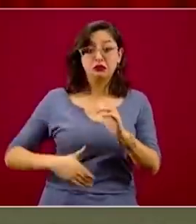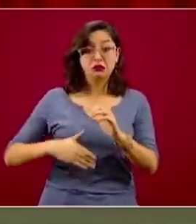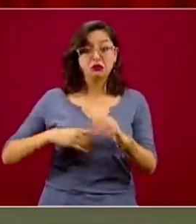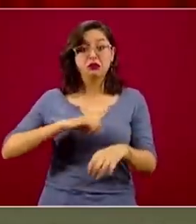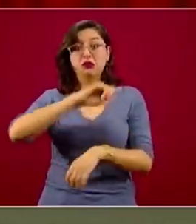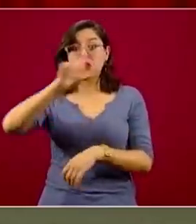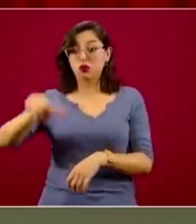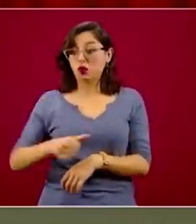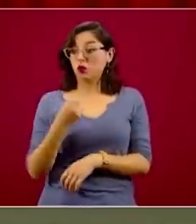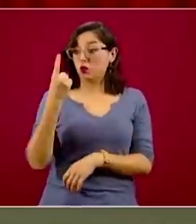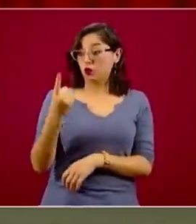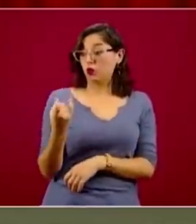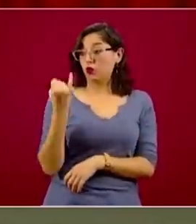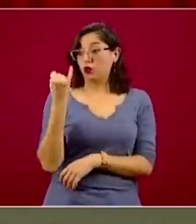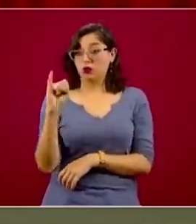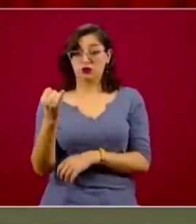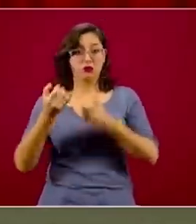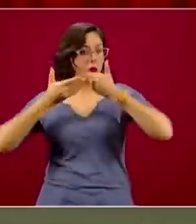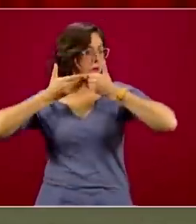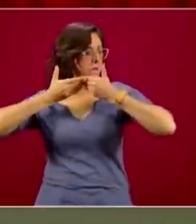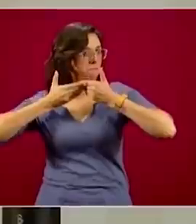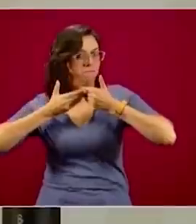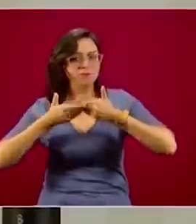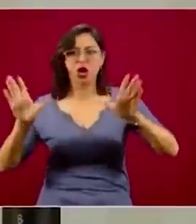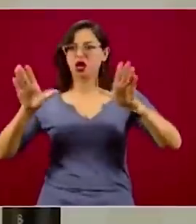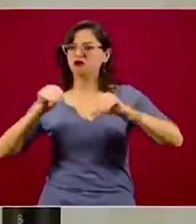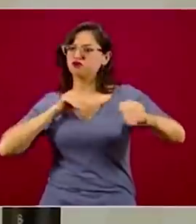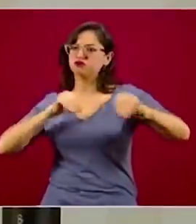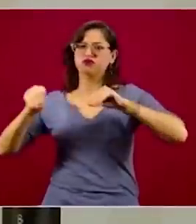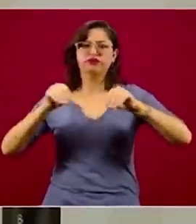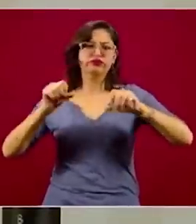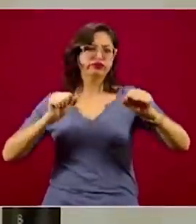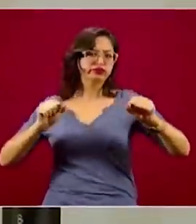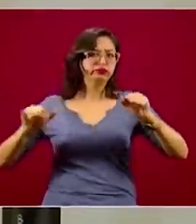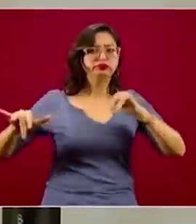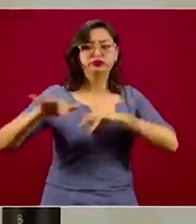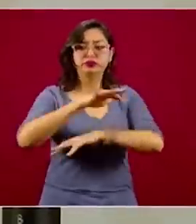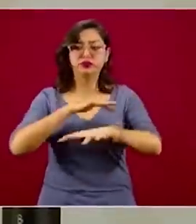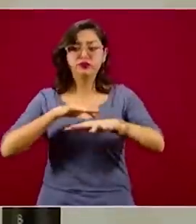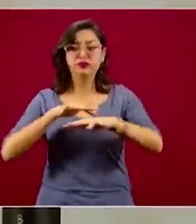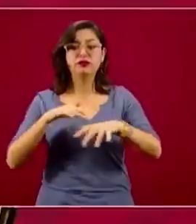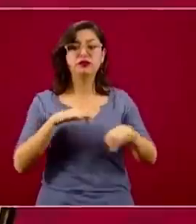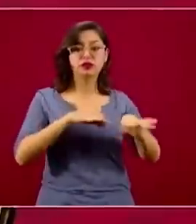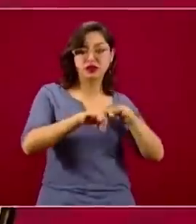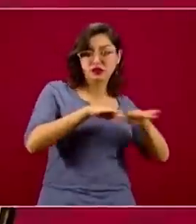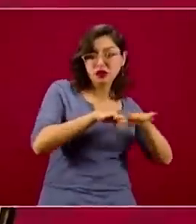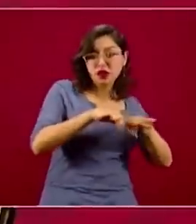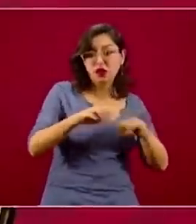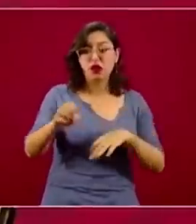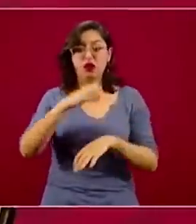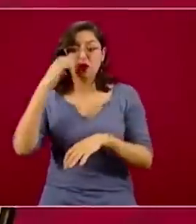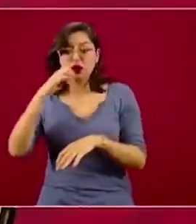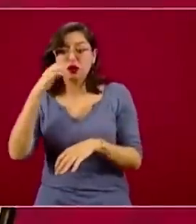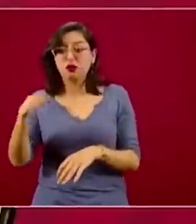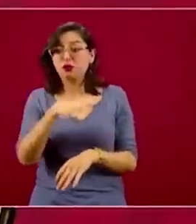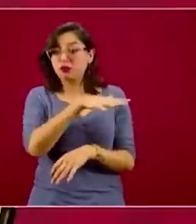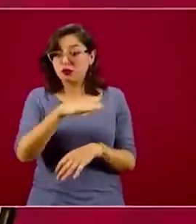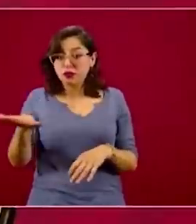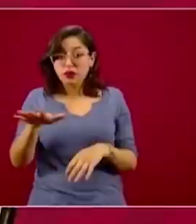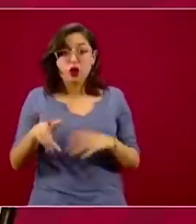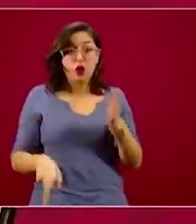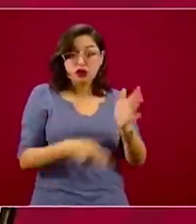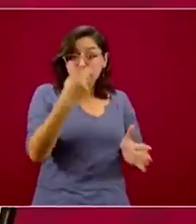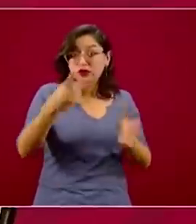movilidad o de funcionamiento en el espacio laboral, educativo y en general el espacio